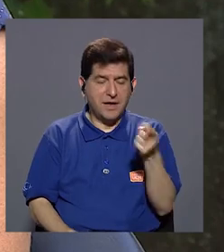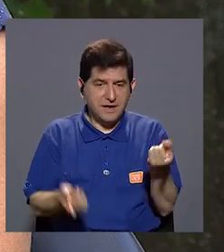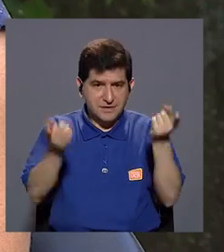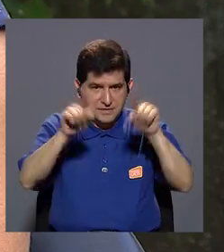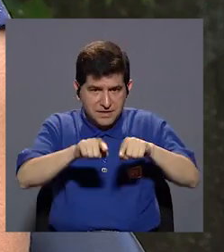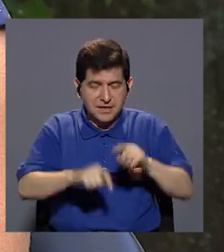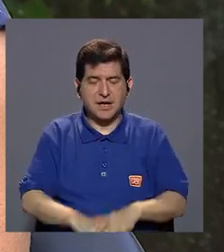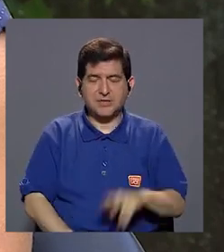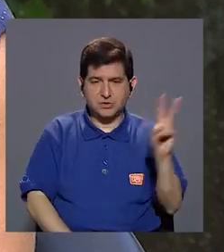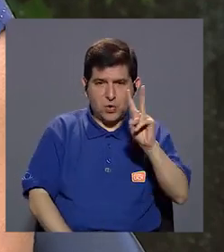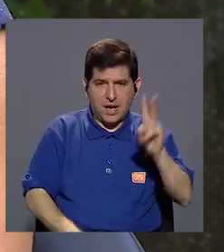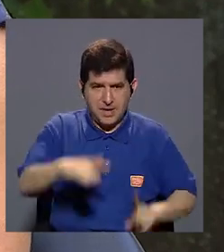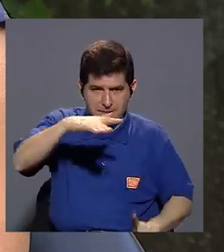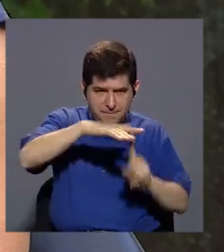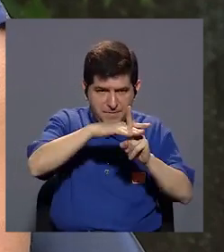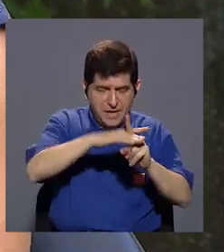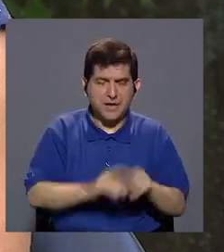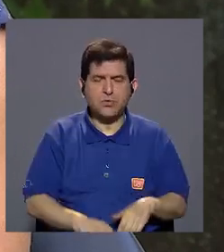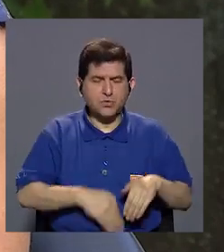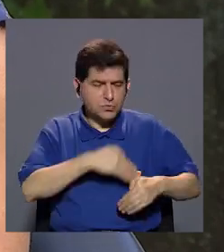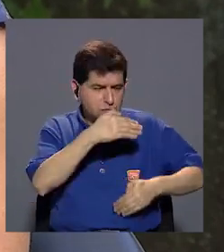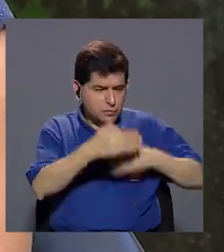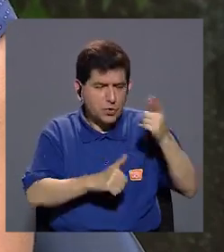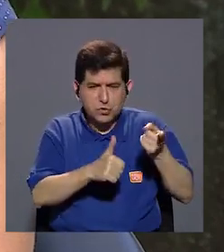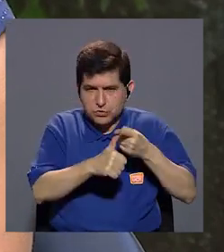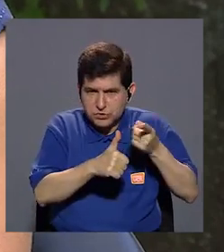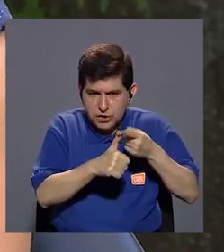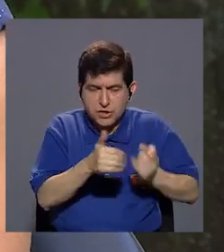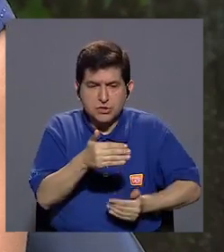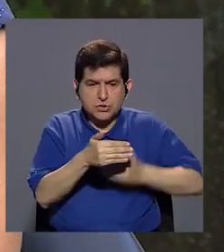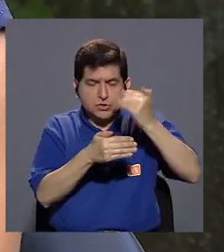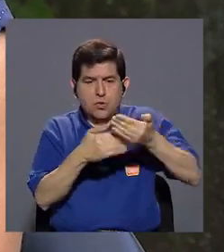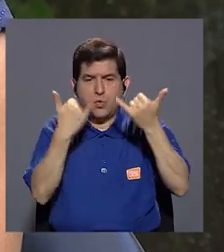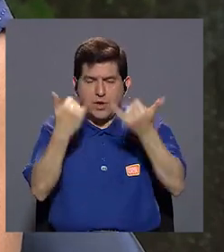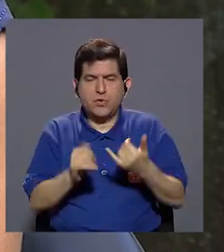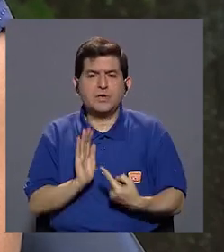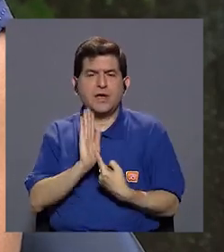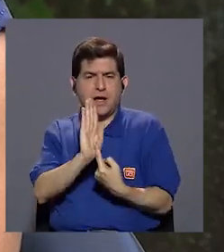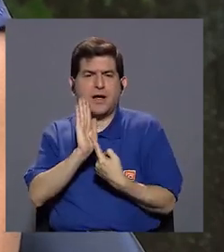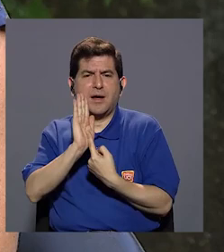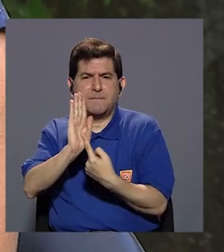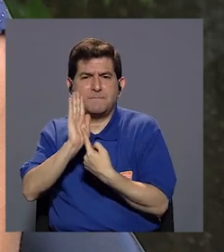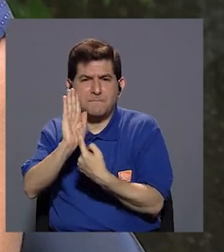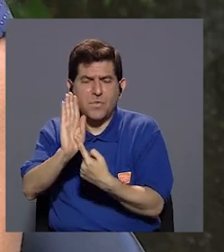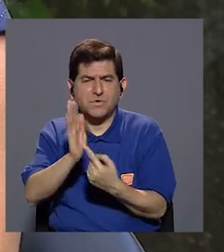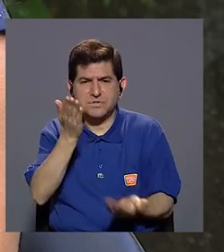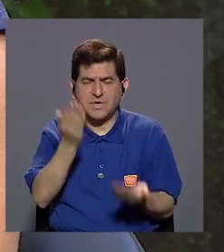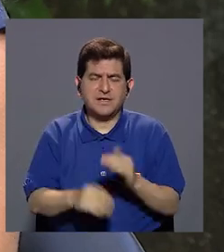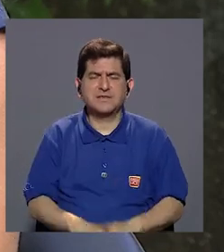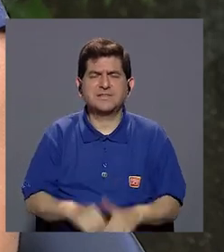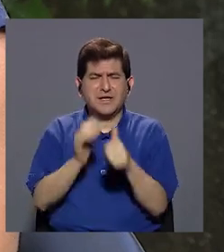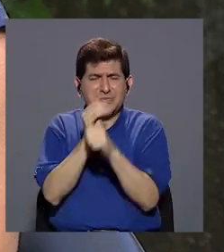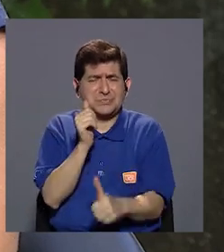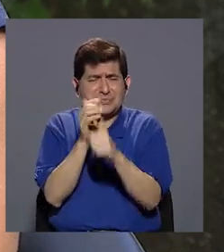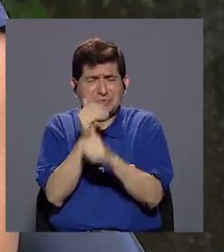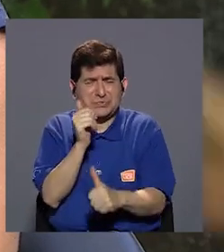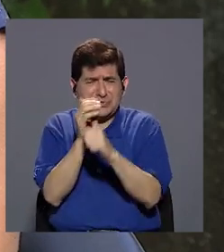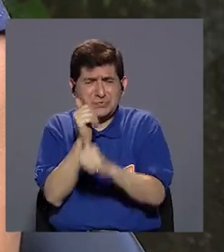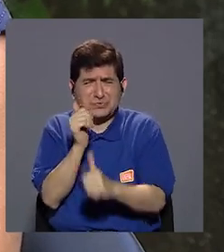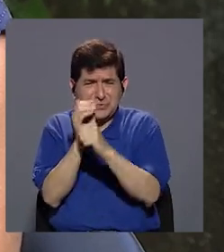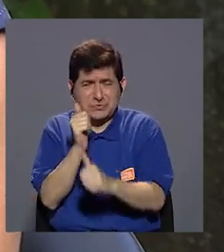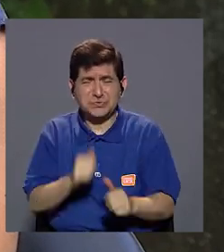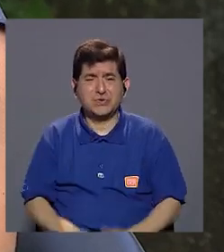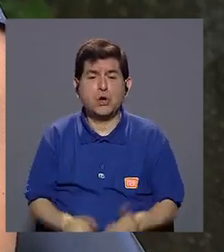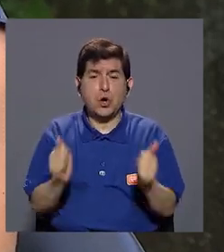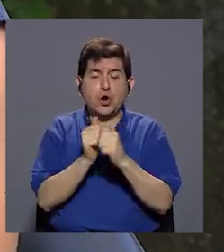al manifestar el virus que lo incuban por un periodo y luego comienzan a manifestar eh, diarreas, ¿verdad? Diarreas, eh,